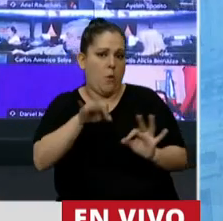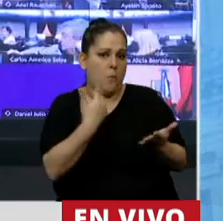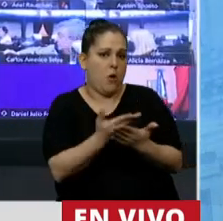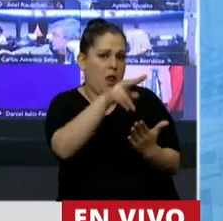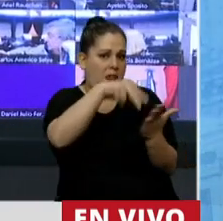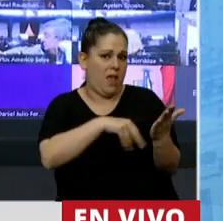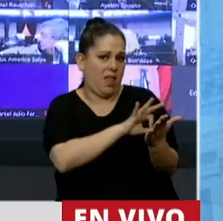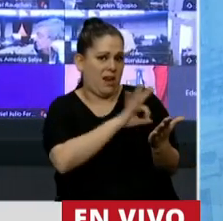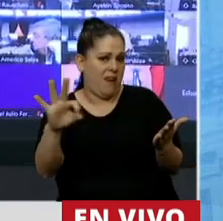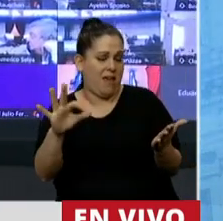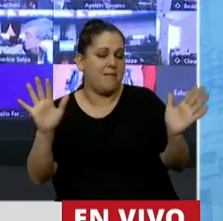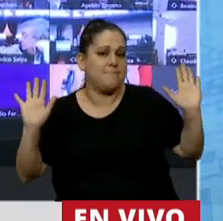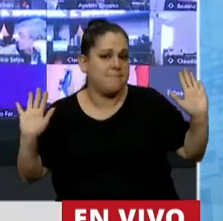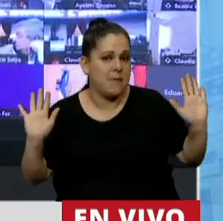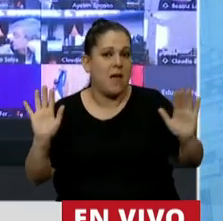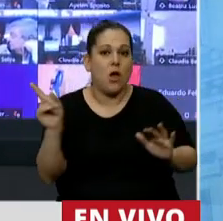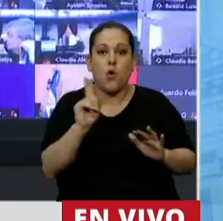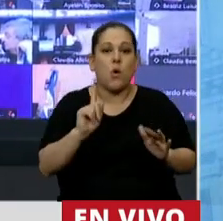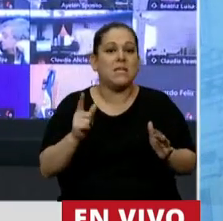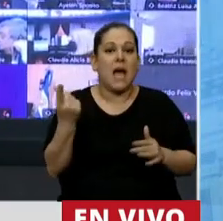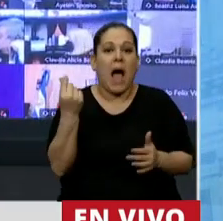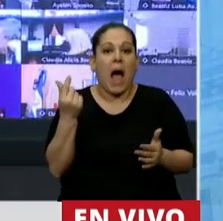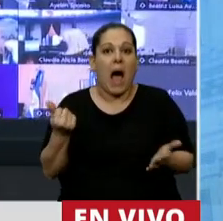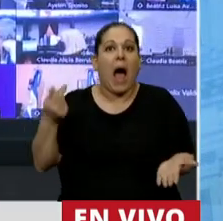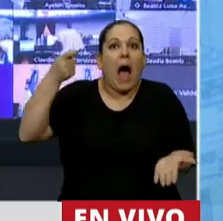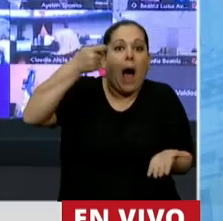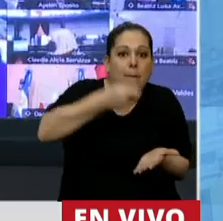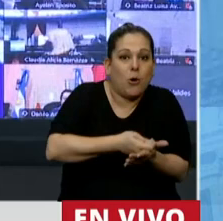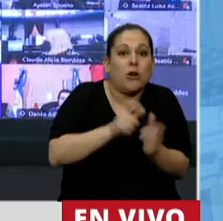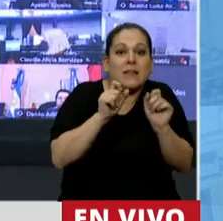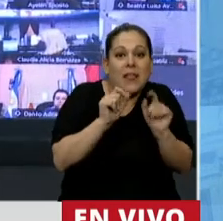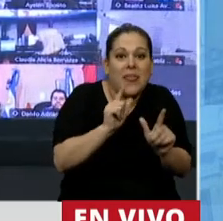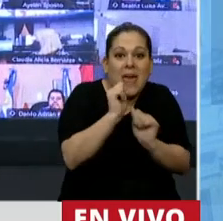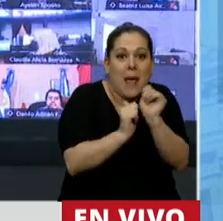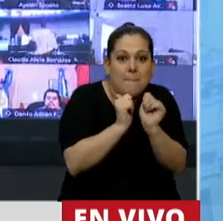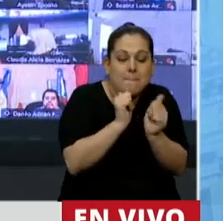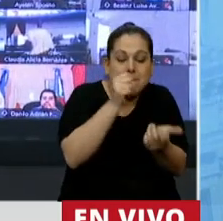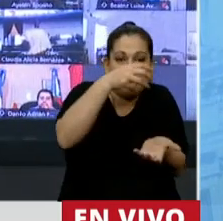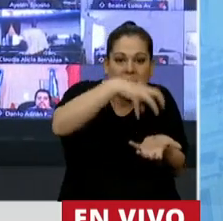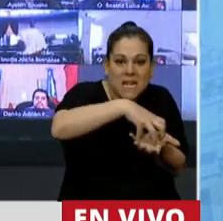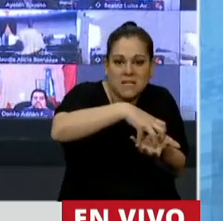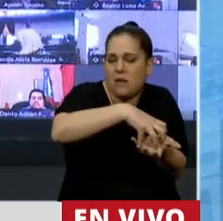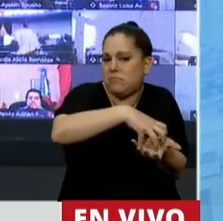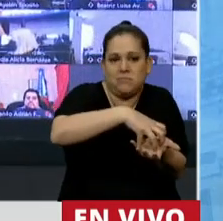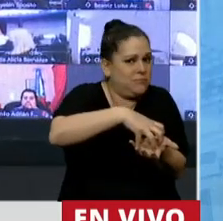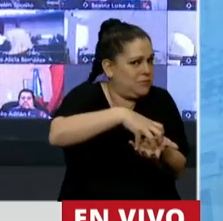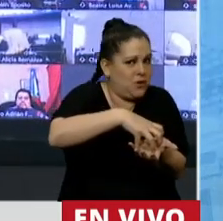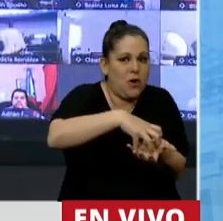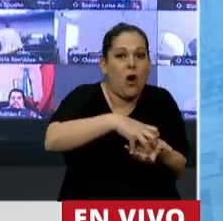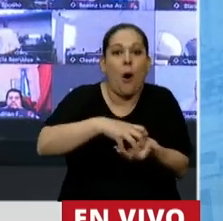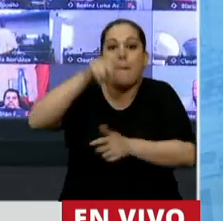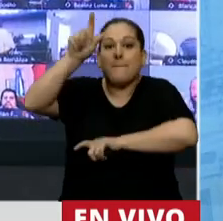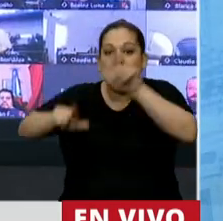No es aporte de empresas, sino el aporte sobre las riquezas de los